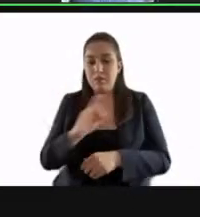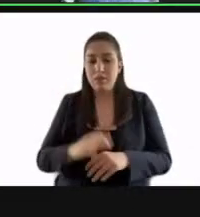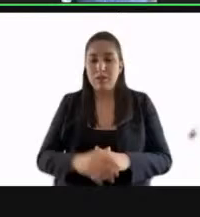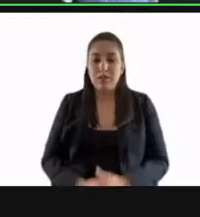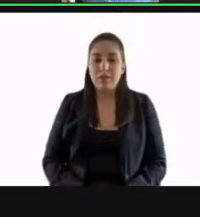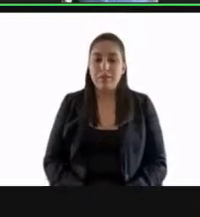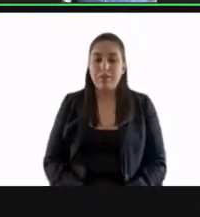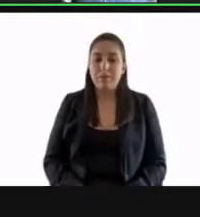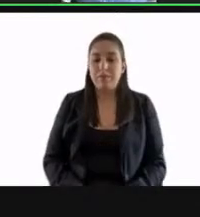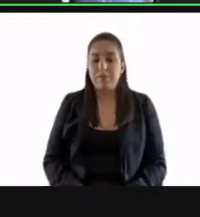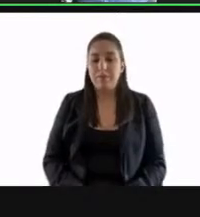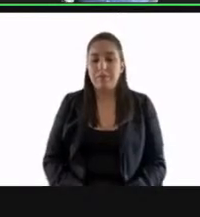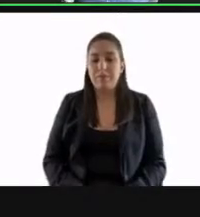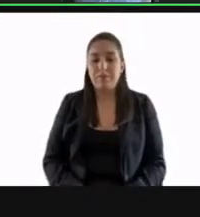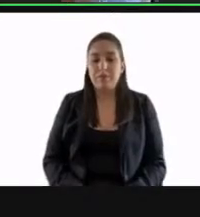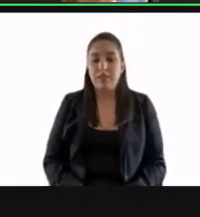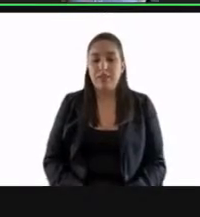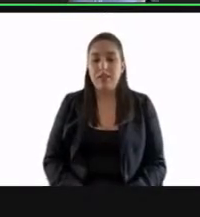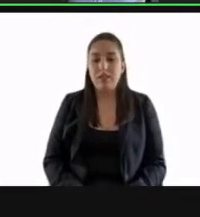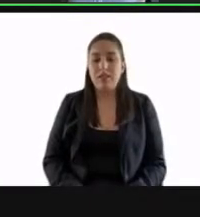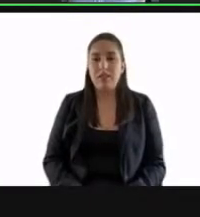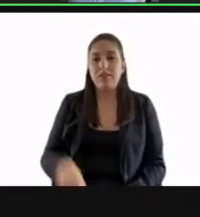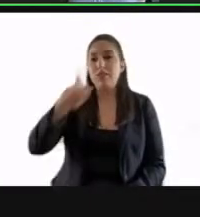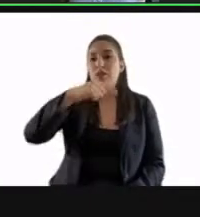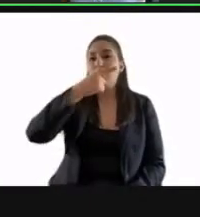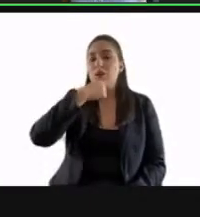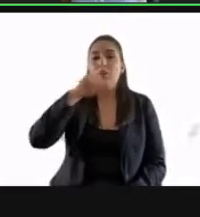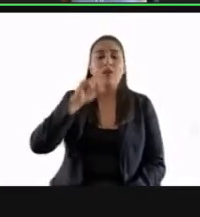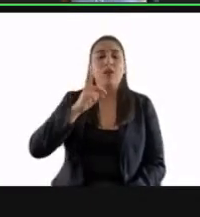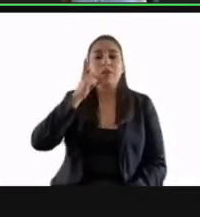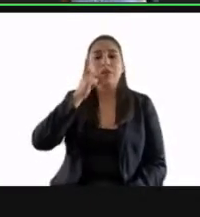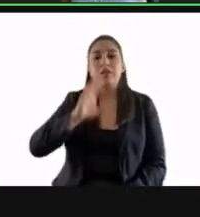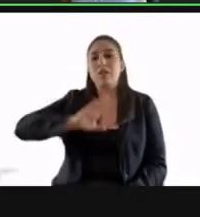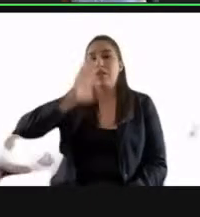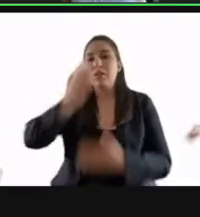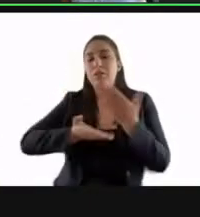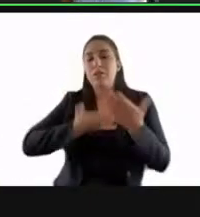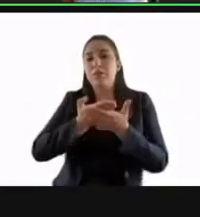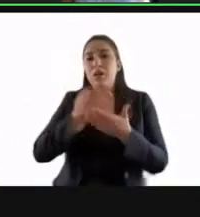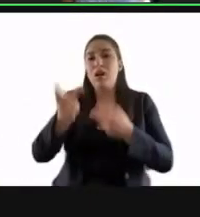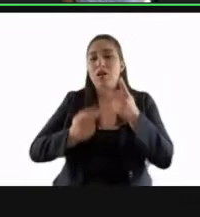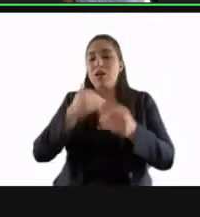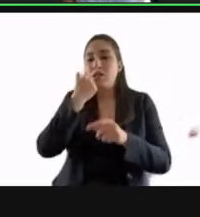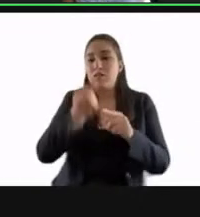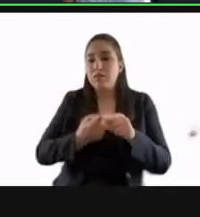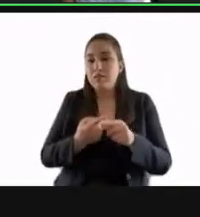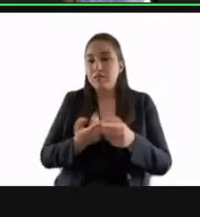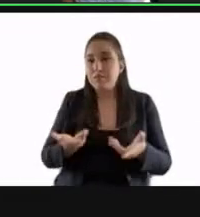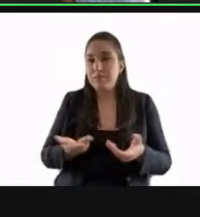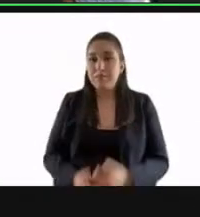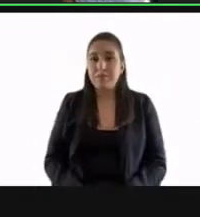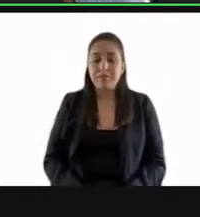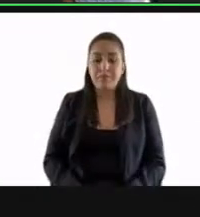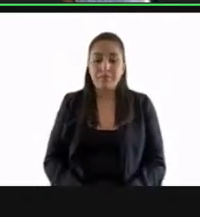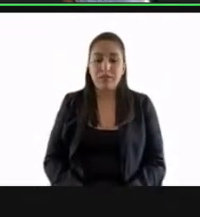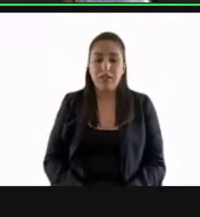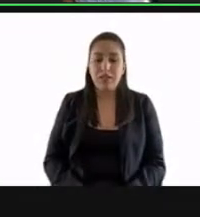Gracias, diputada secretaria. ¿Hay alguna diputada o diputada que desea hacer uso de la palabra en asuntos generales?